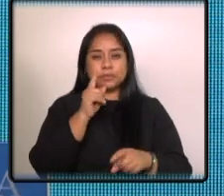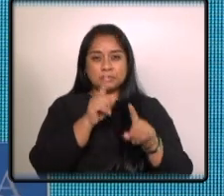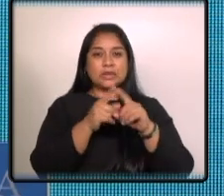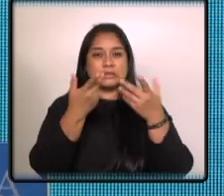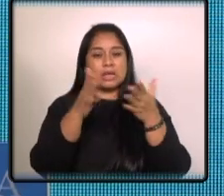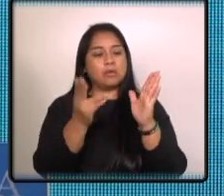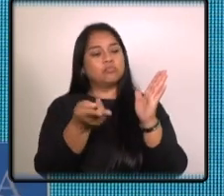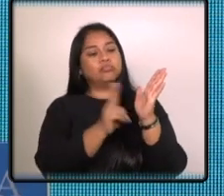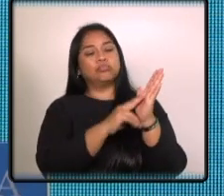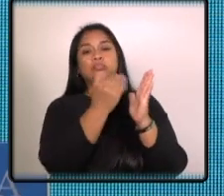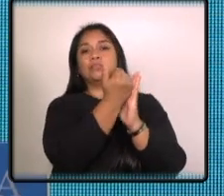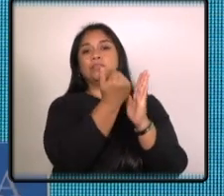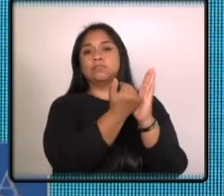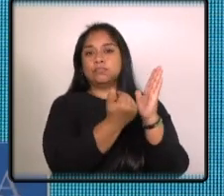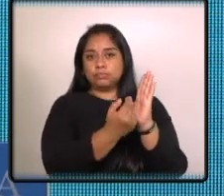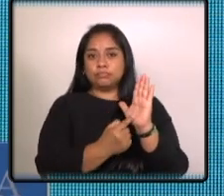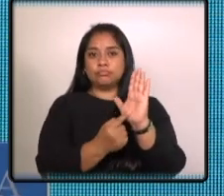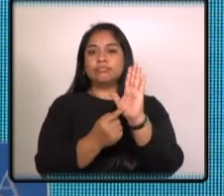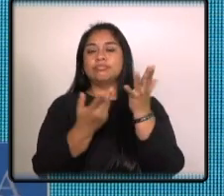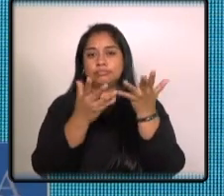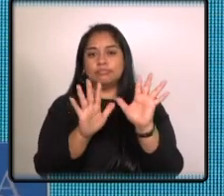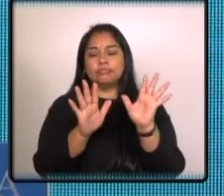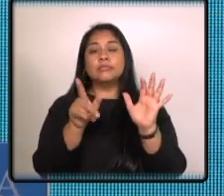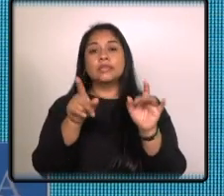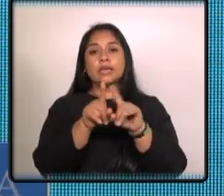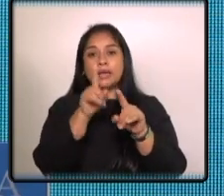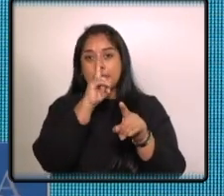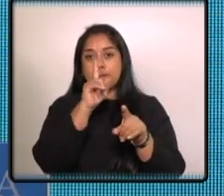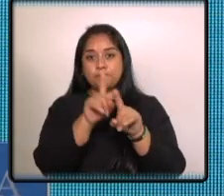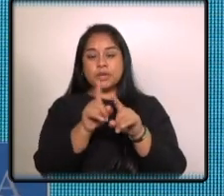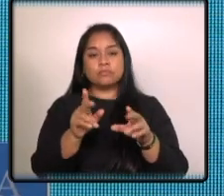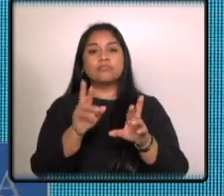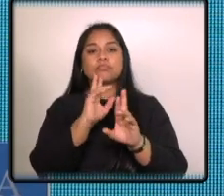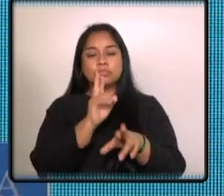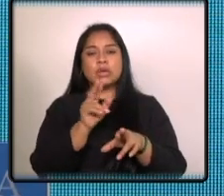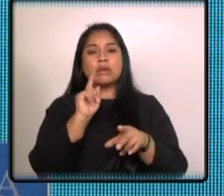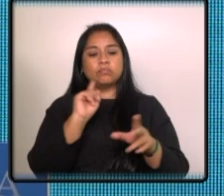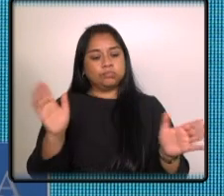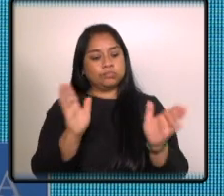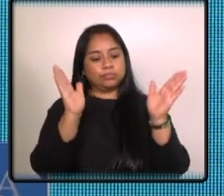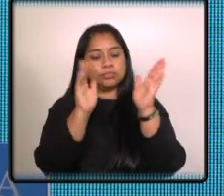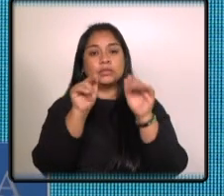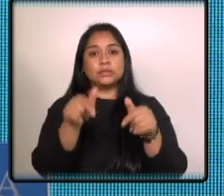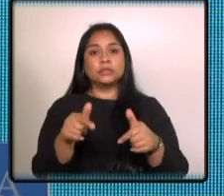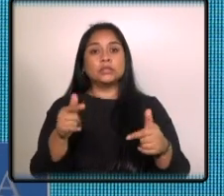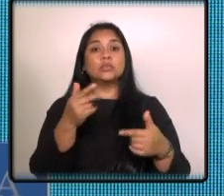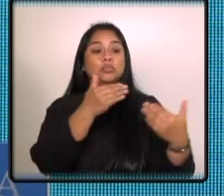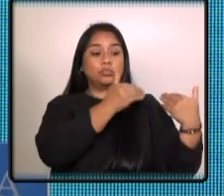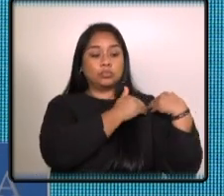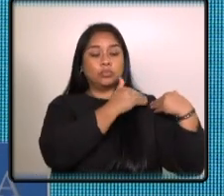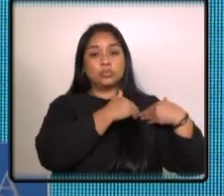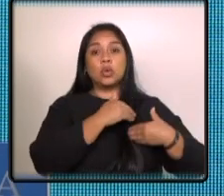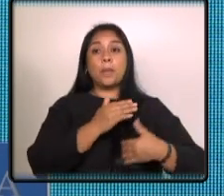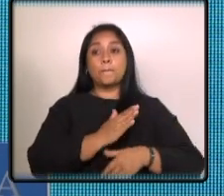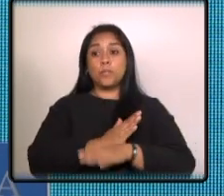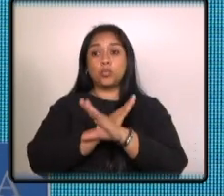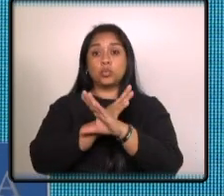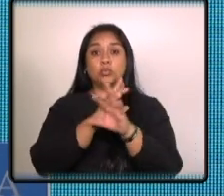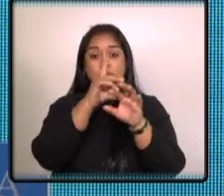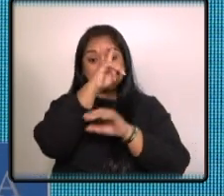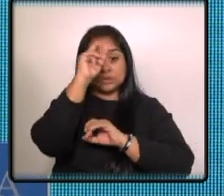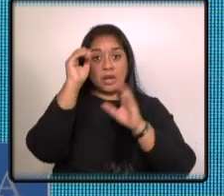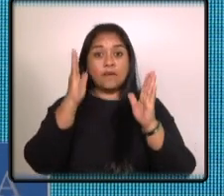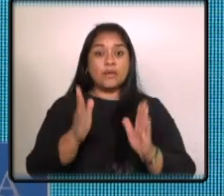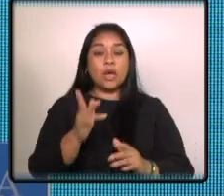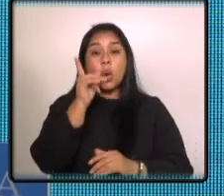establecido asimismo responde a nuestro compromiso de promover la protección de los trabajadores y las